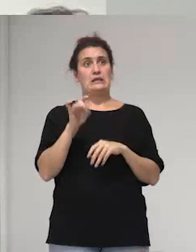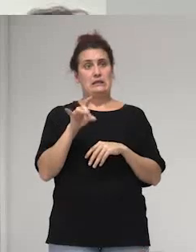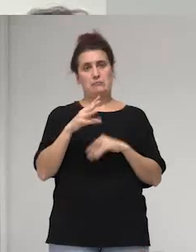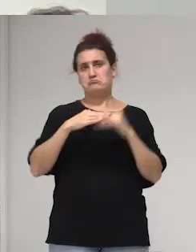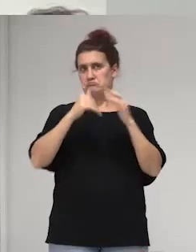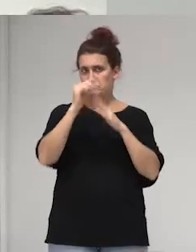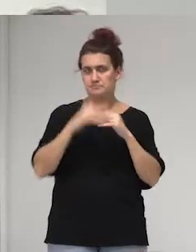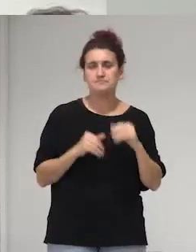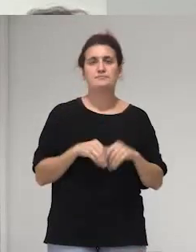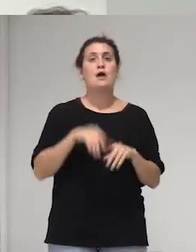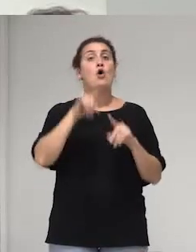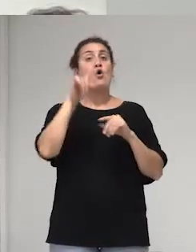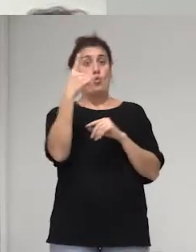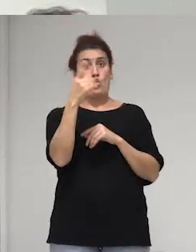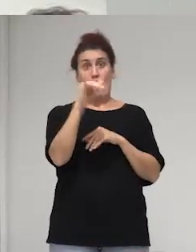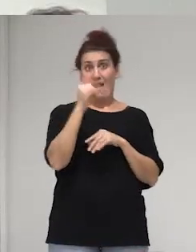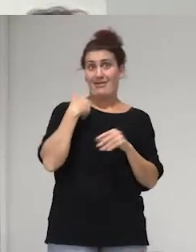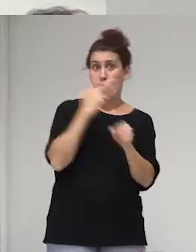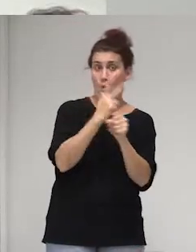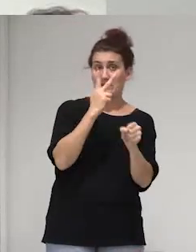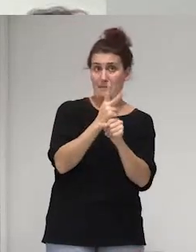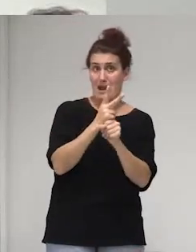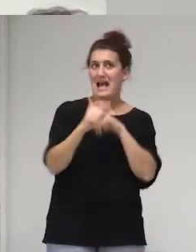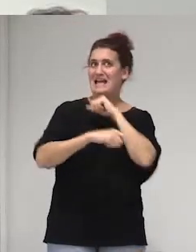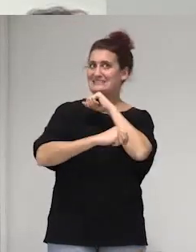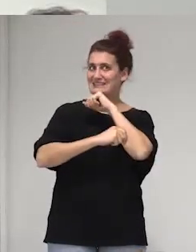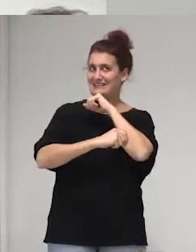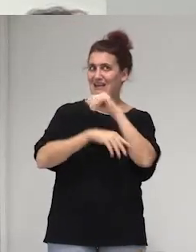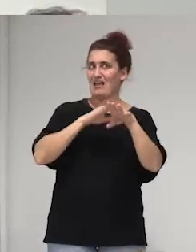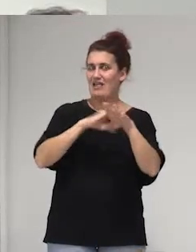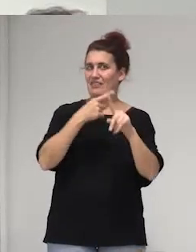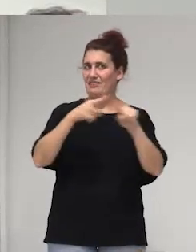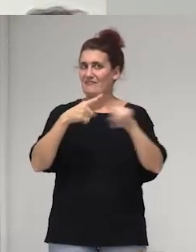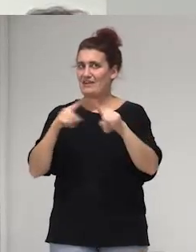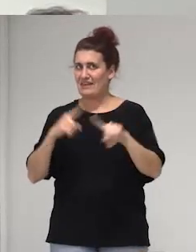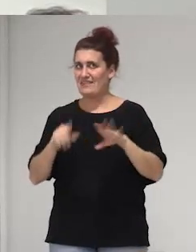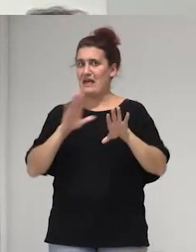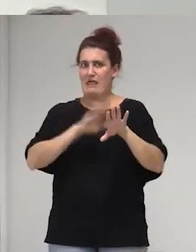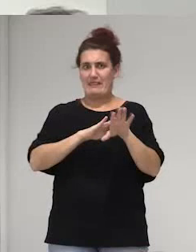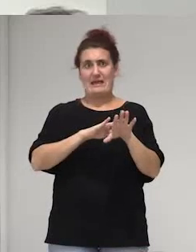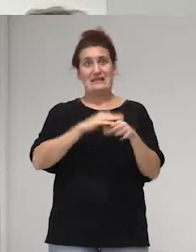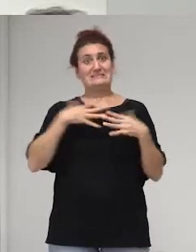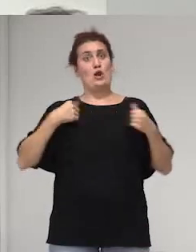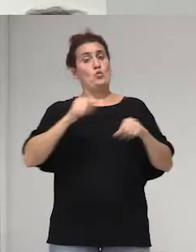uno de ellos es en Guatemala que es la estrategia integral y diferencia de salud para personas trans